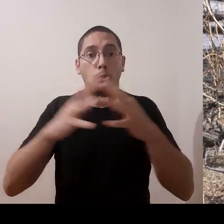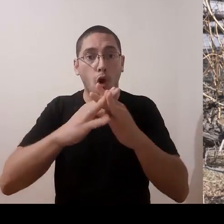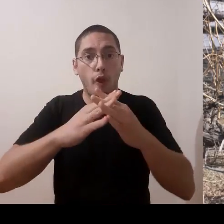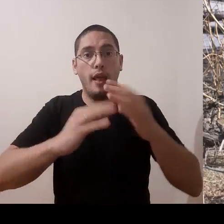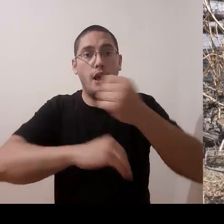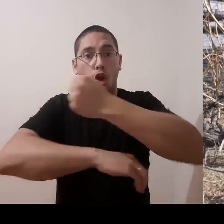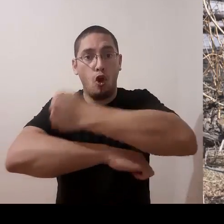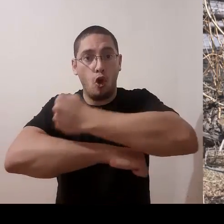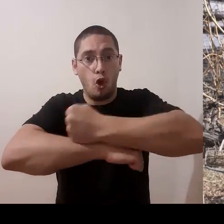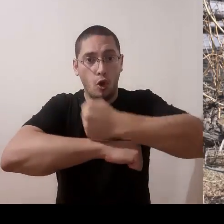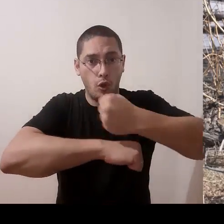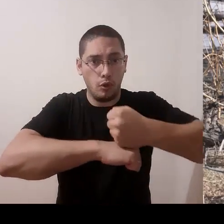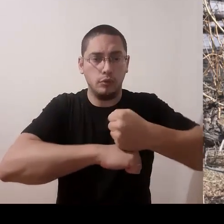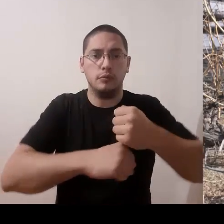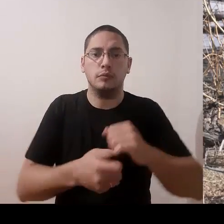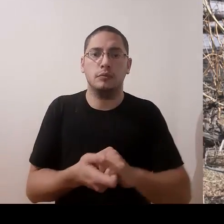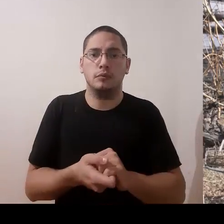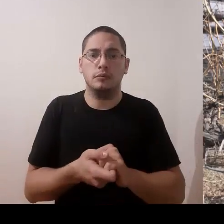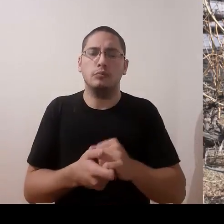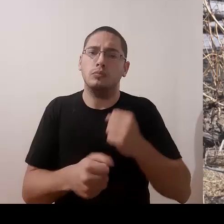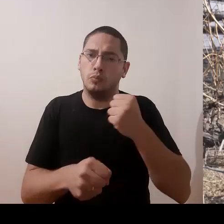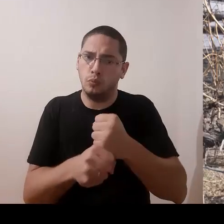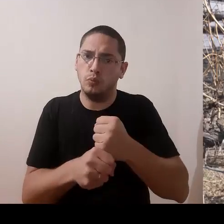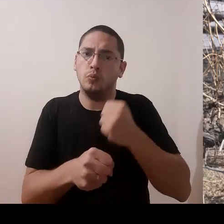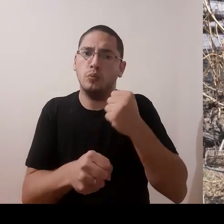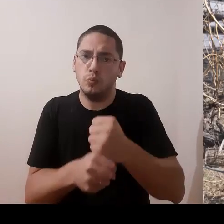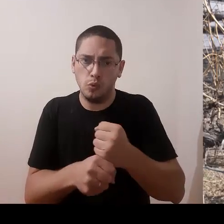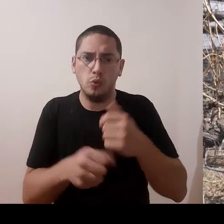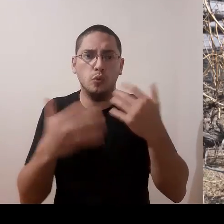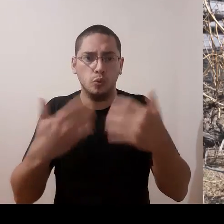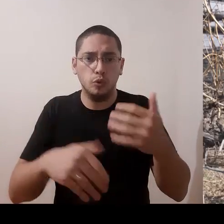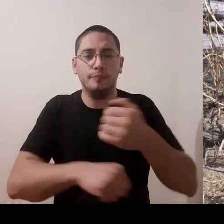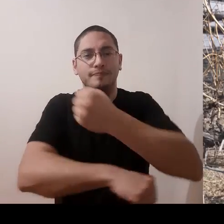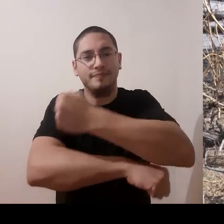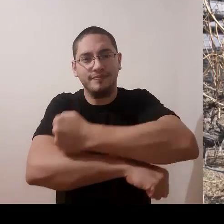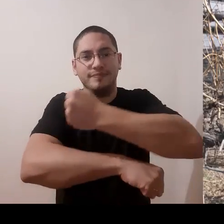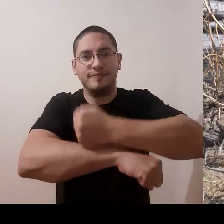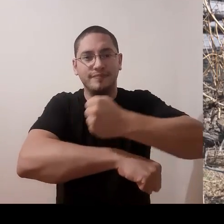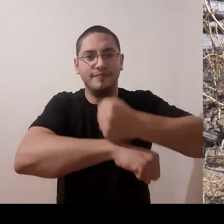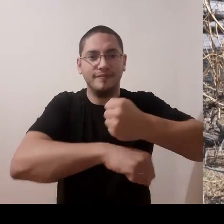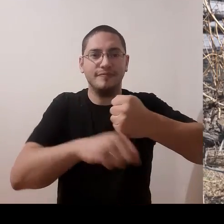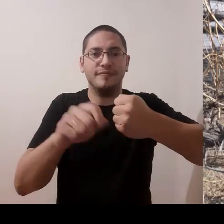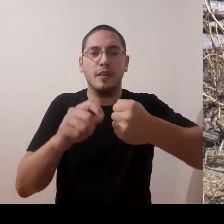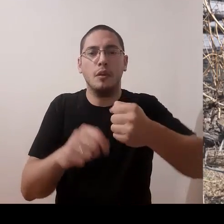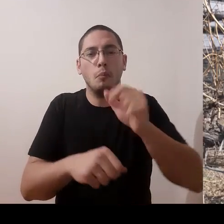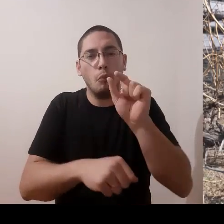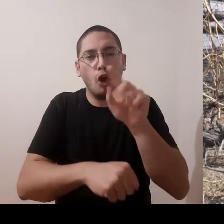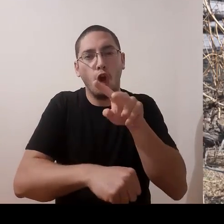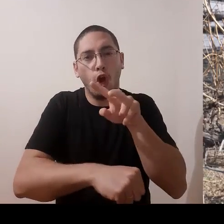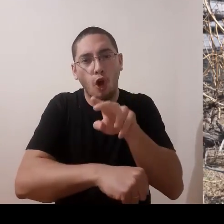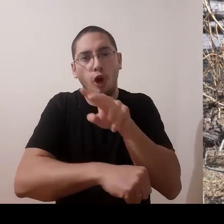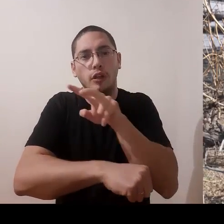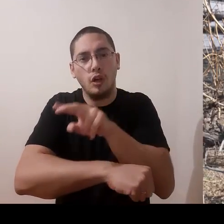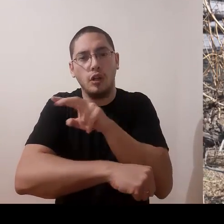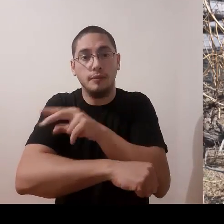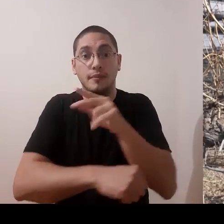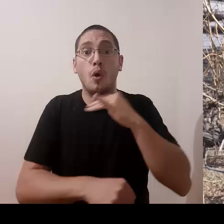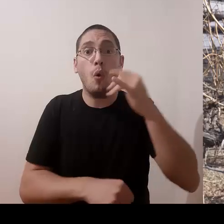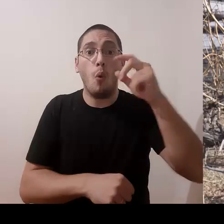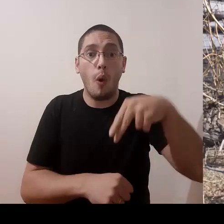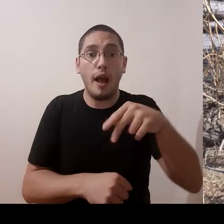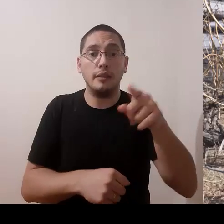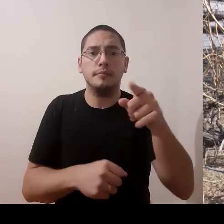es un trabajo muy grande. Son pequeños cortes por lo general. Acá Juan está